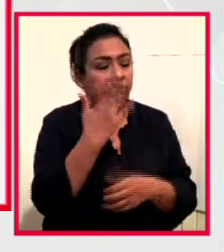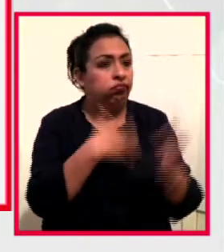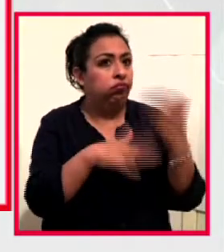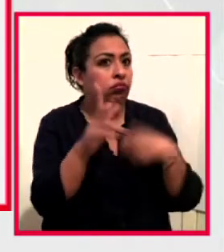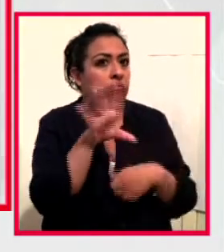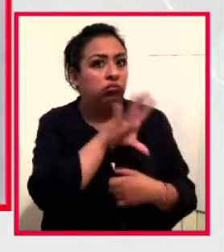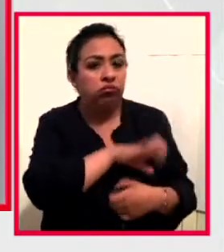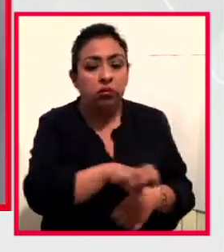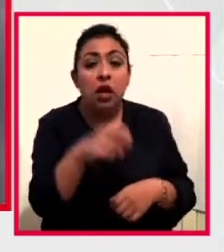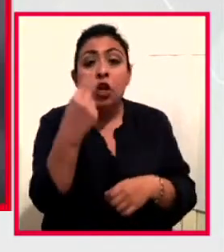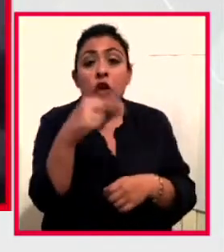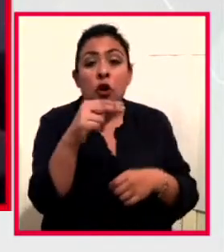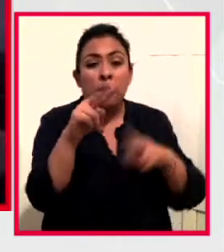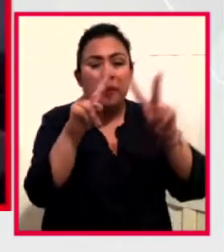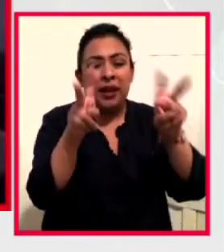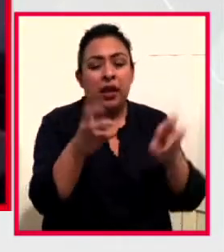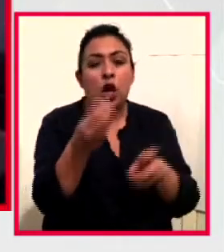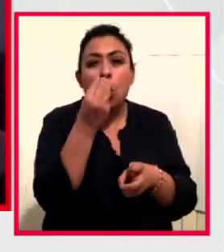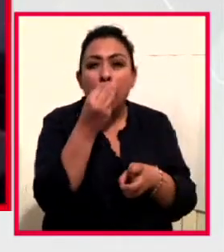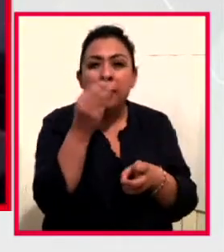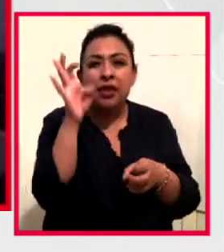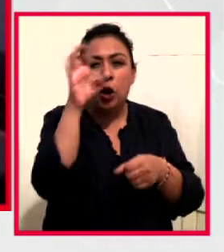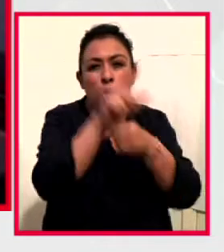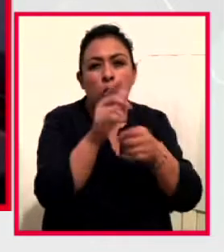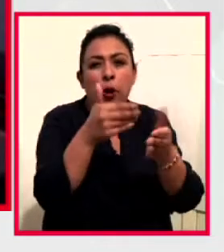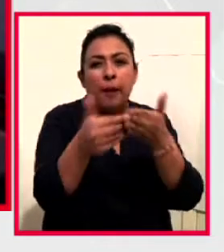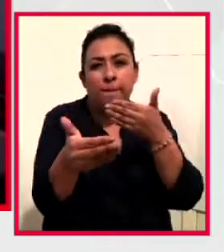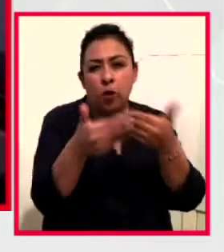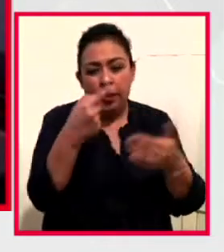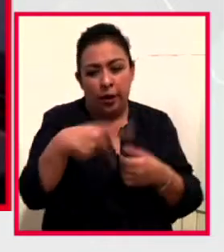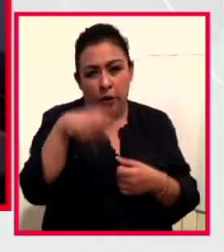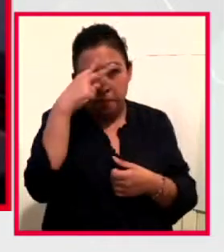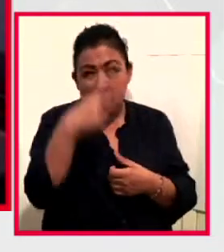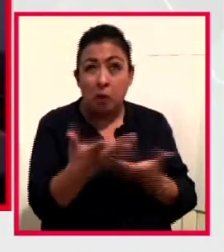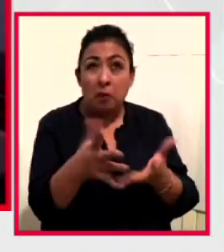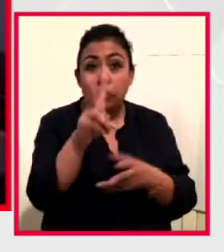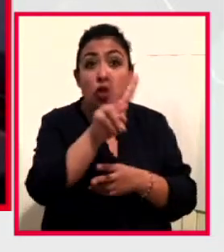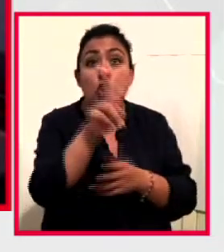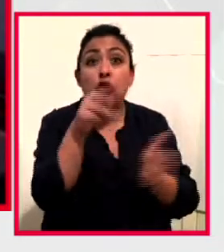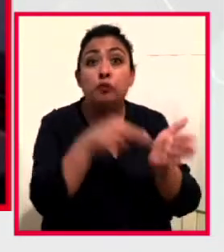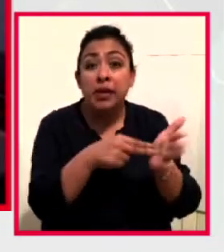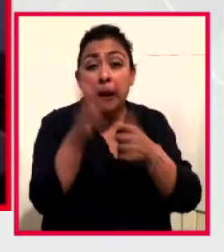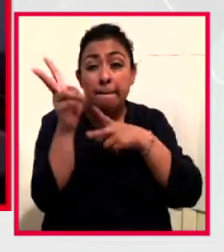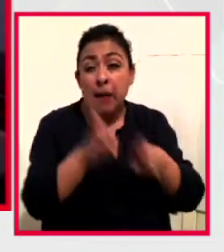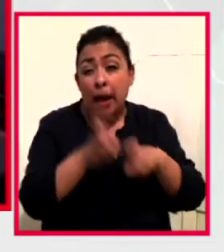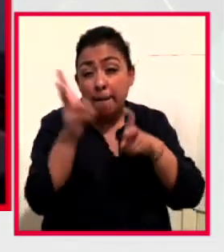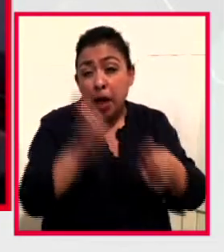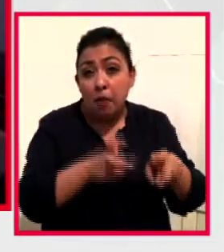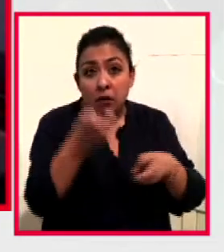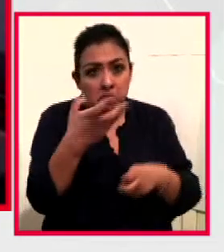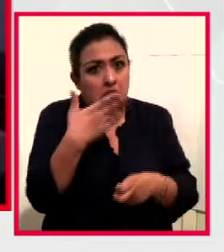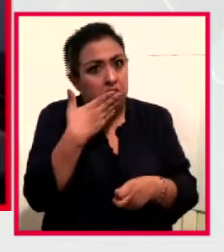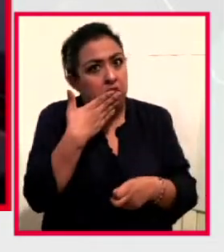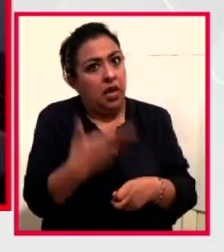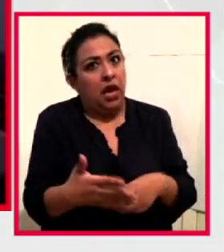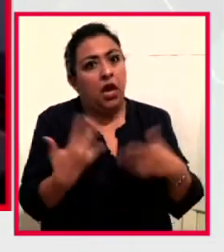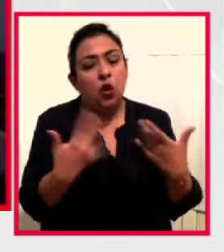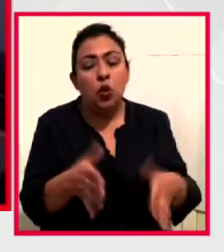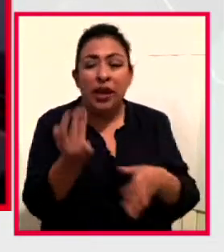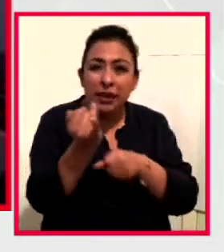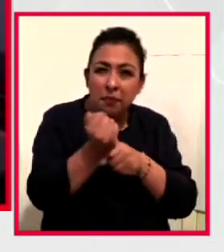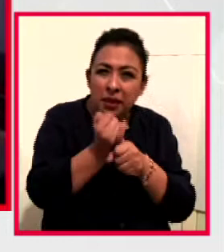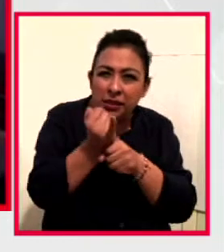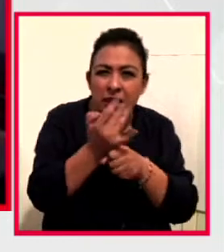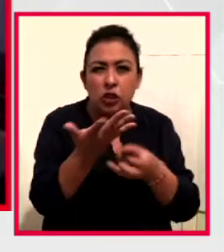que se titula Comida, Cultura y Modernidad en México. Lleva alrededor de 2.000 descargas, lo cual es bastante bueno. Es un estudio que tiene